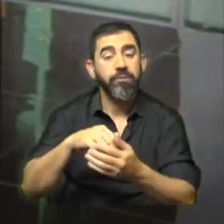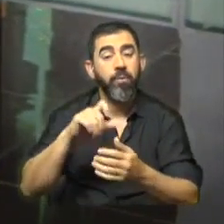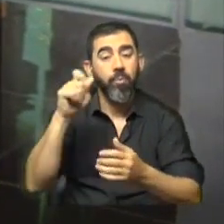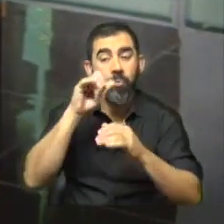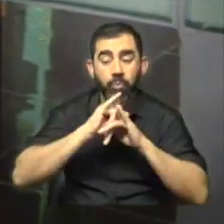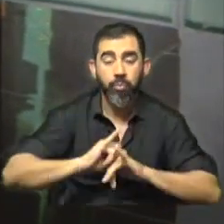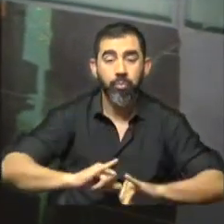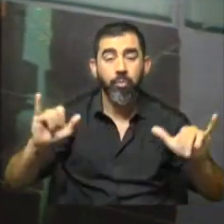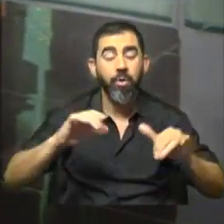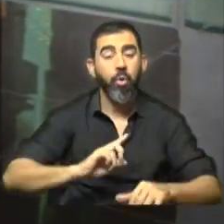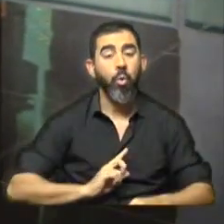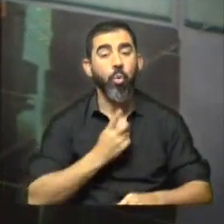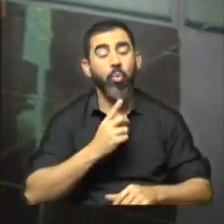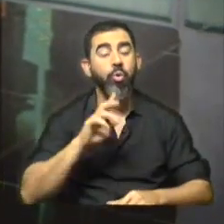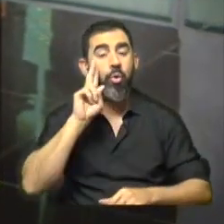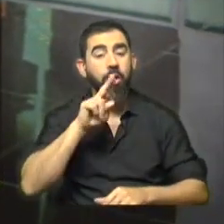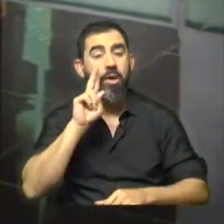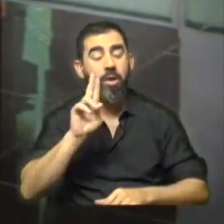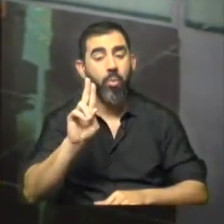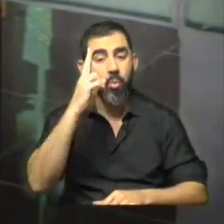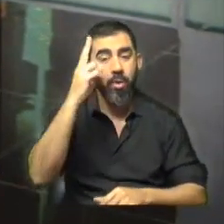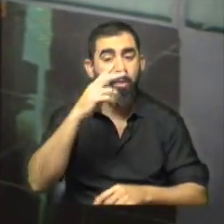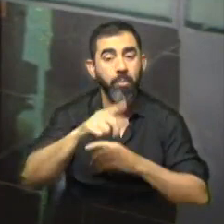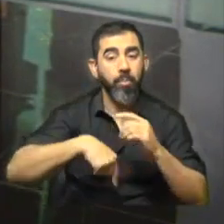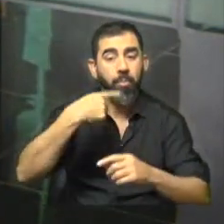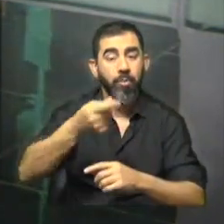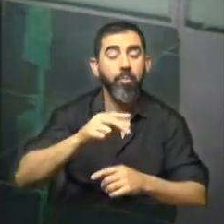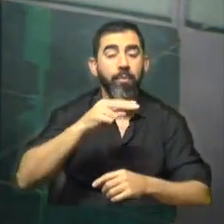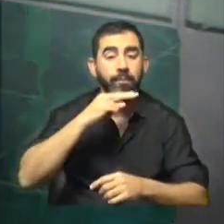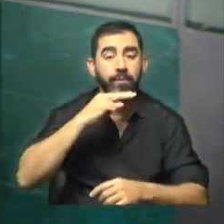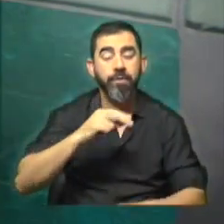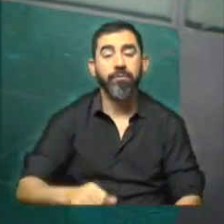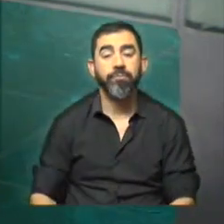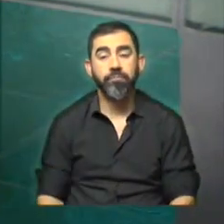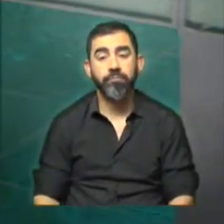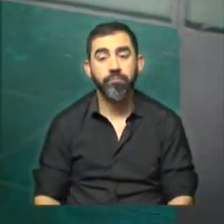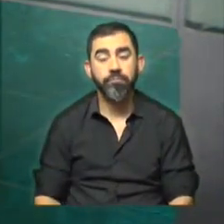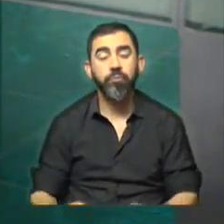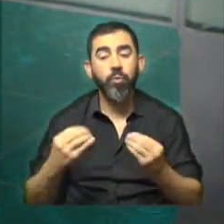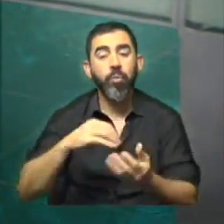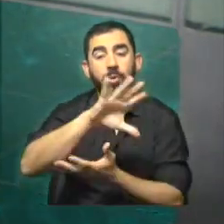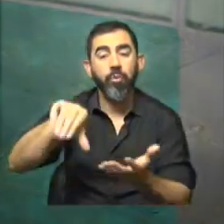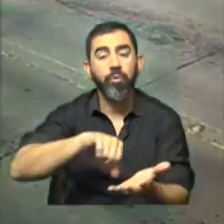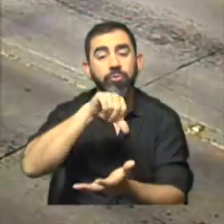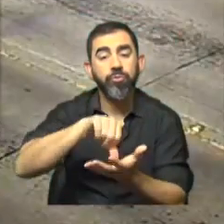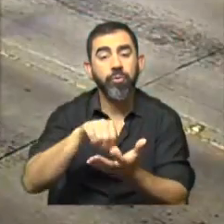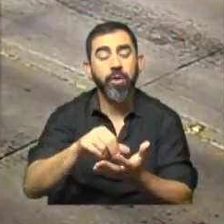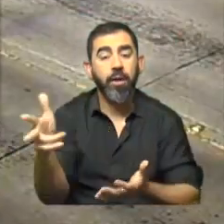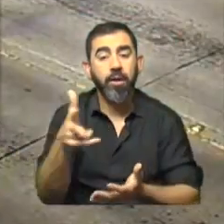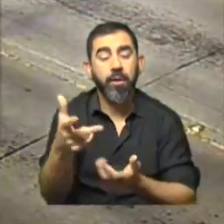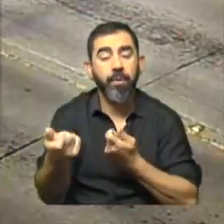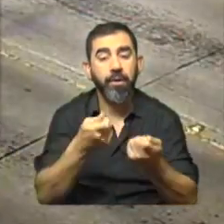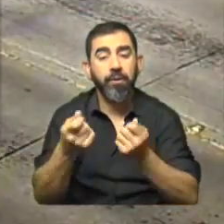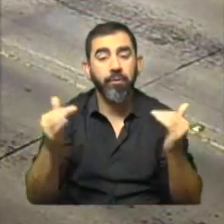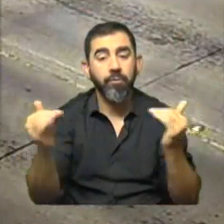del orgullo gay en Uruguay. Esto será el próximo viernes. Vamos a ver cómo está la ciudad a través de las cámaras del